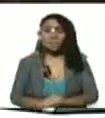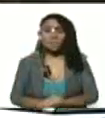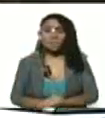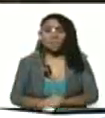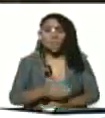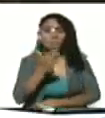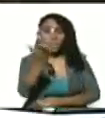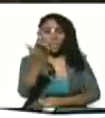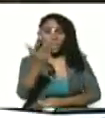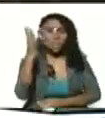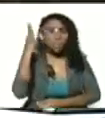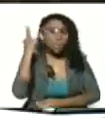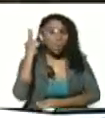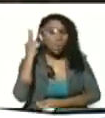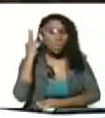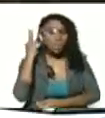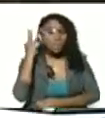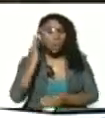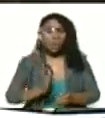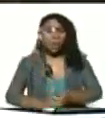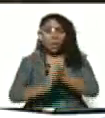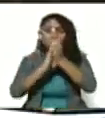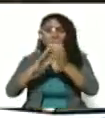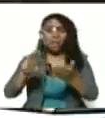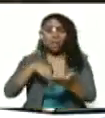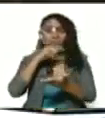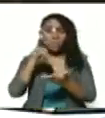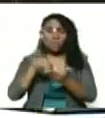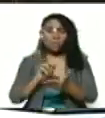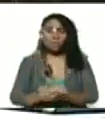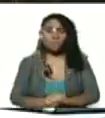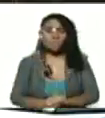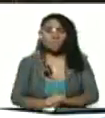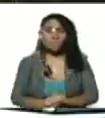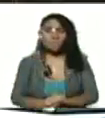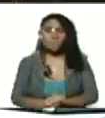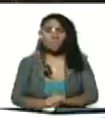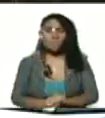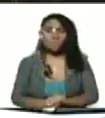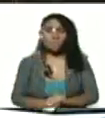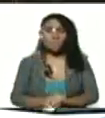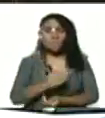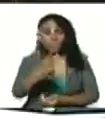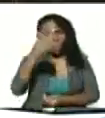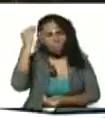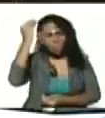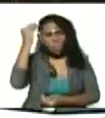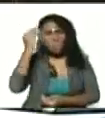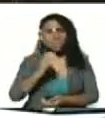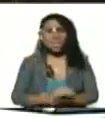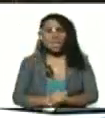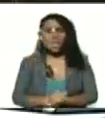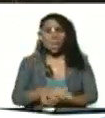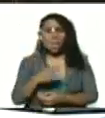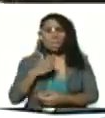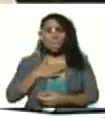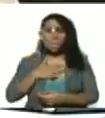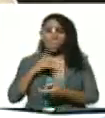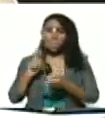Ustedes, mujeres, son las lideresas nacionales. Ustedes se imaginan a Cilia